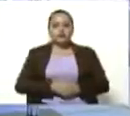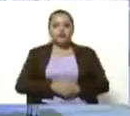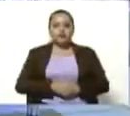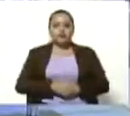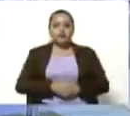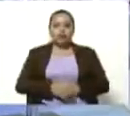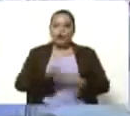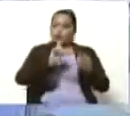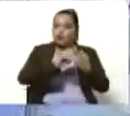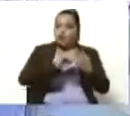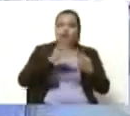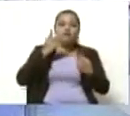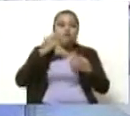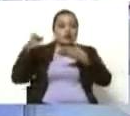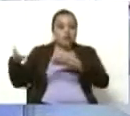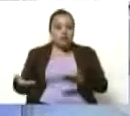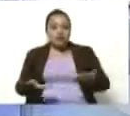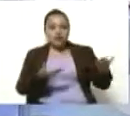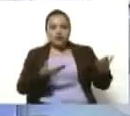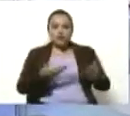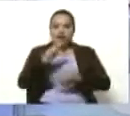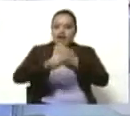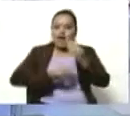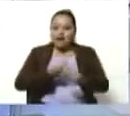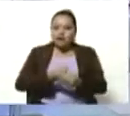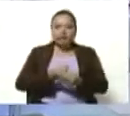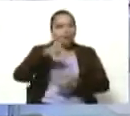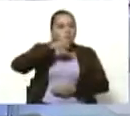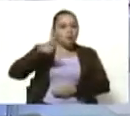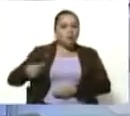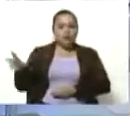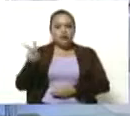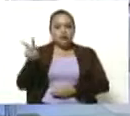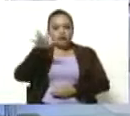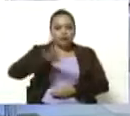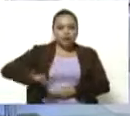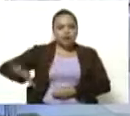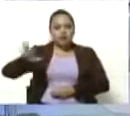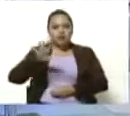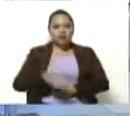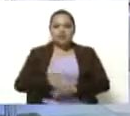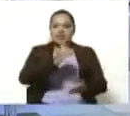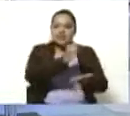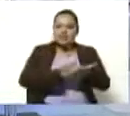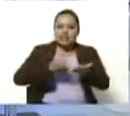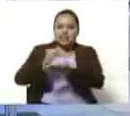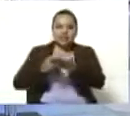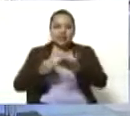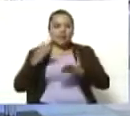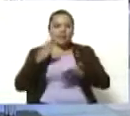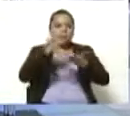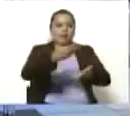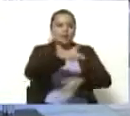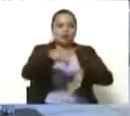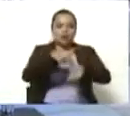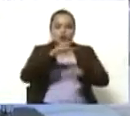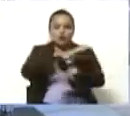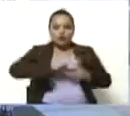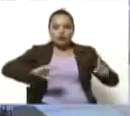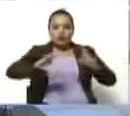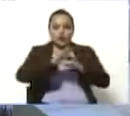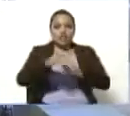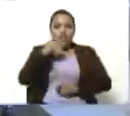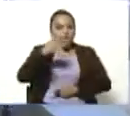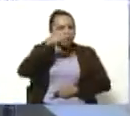una de ellas es la invitación que le hemos estado haciendo al pueblo venezolano a que se inscriba en el Premio Nacional de Cultura. Digo pueblo